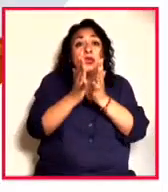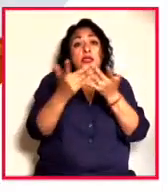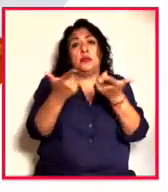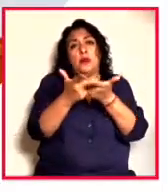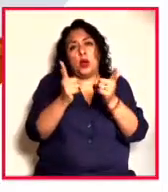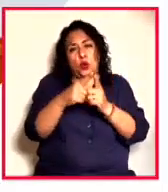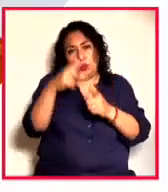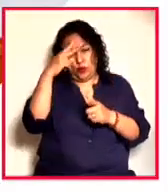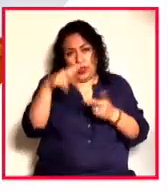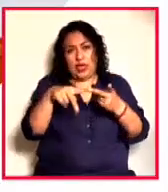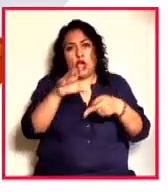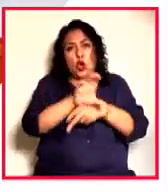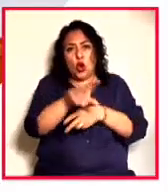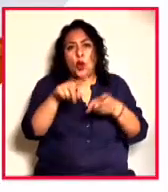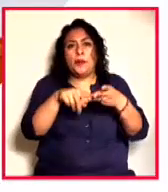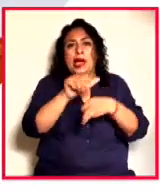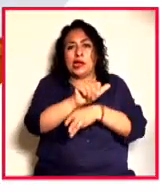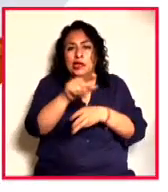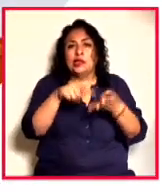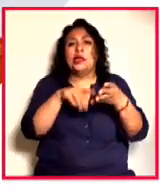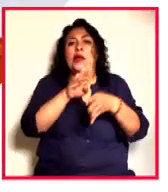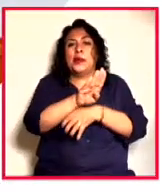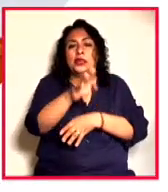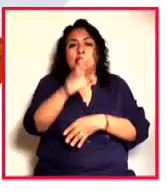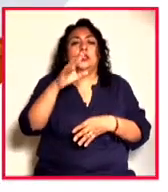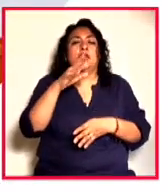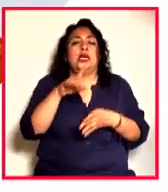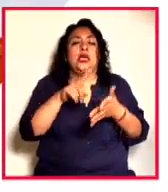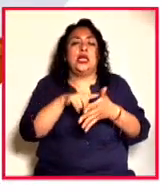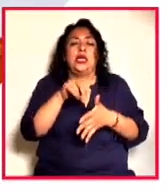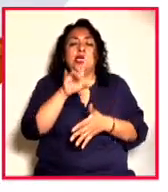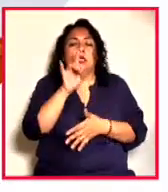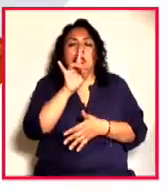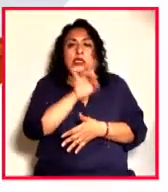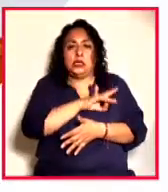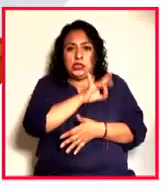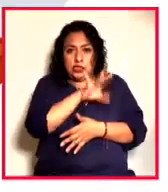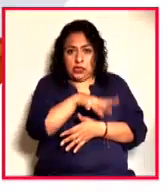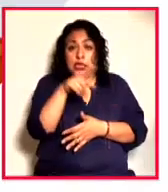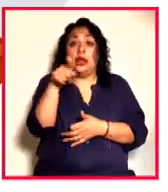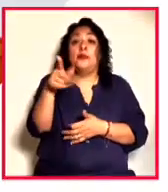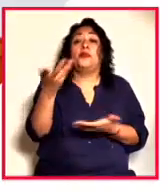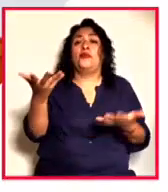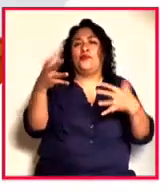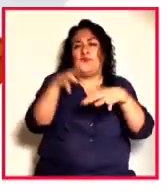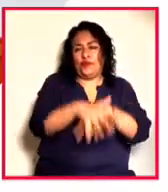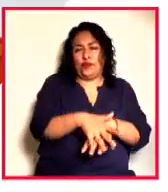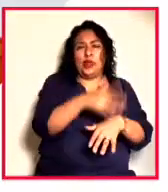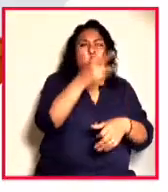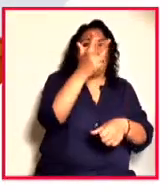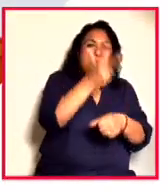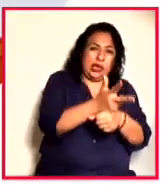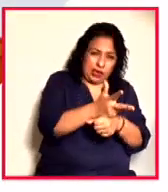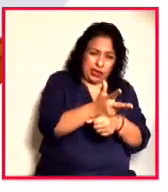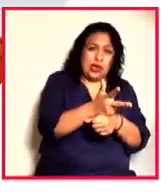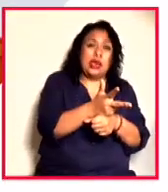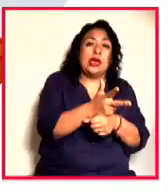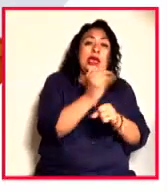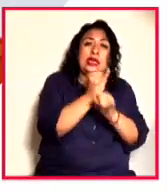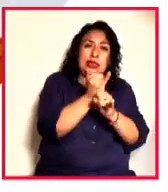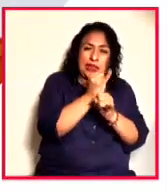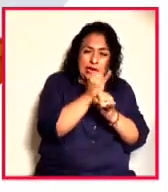Colombia, Argentina, Brasil y Chile. Va a ser un festival híbrido, va a haber presentaciones virtuales y actividades